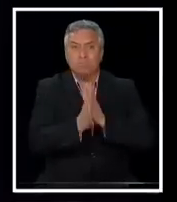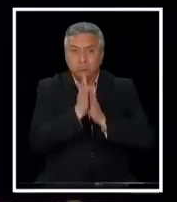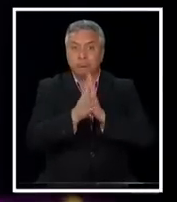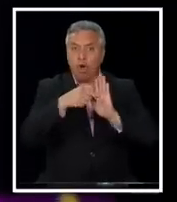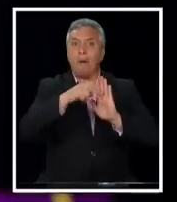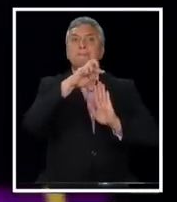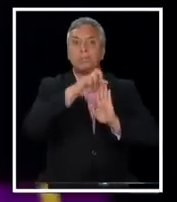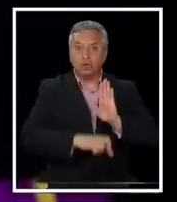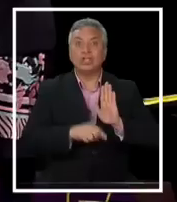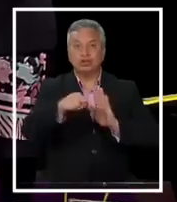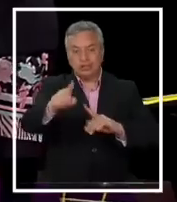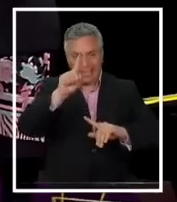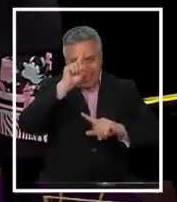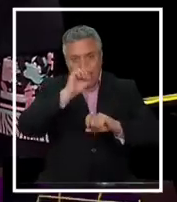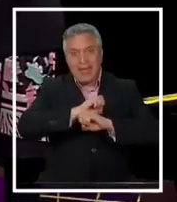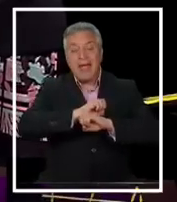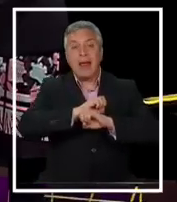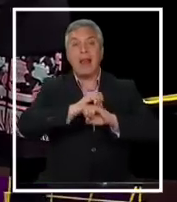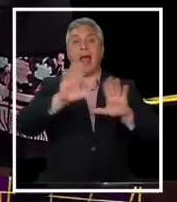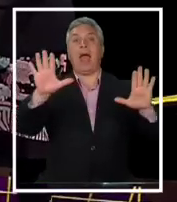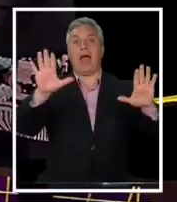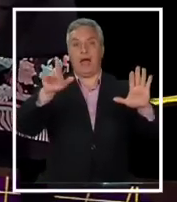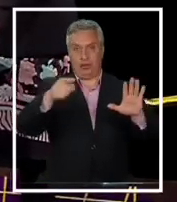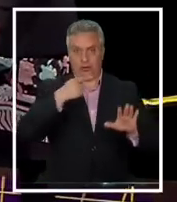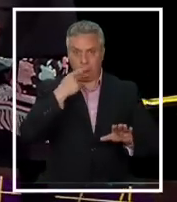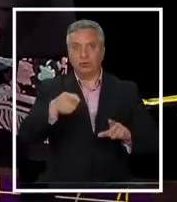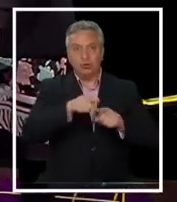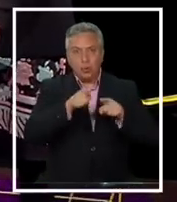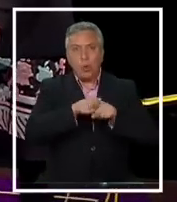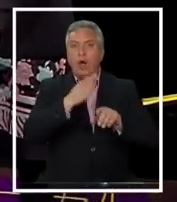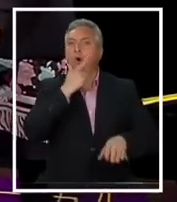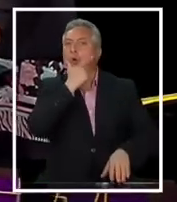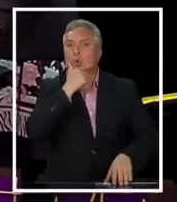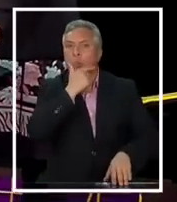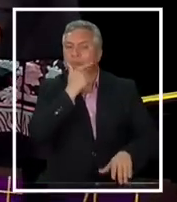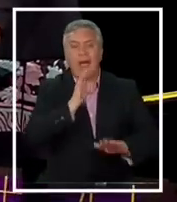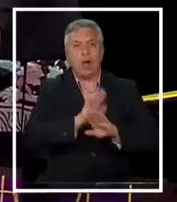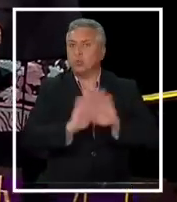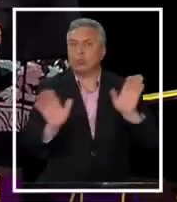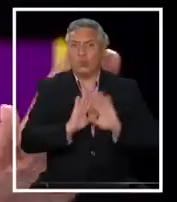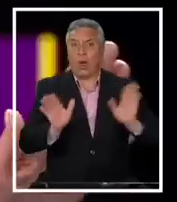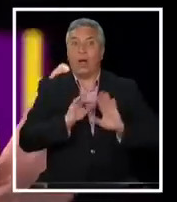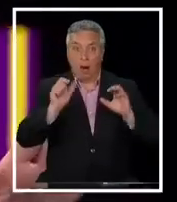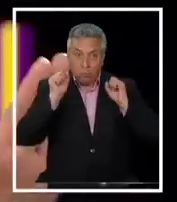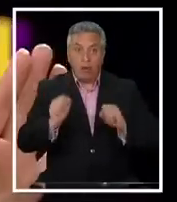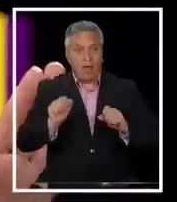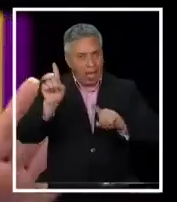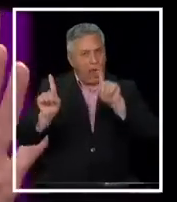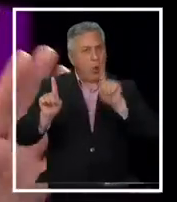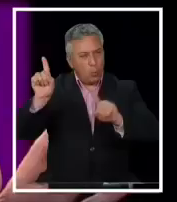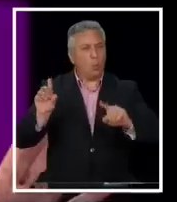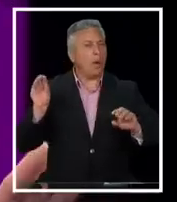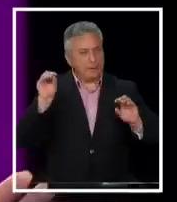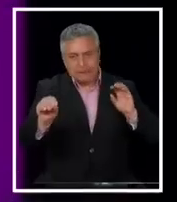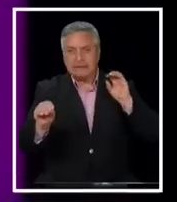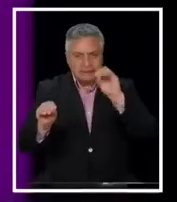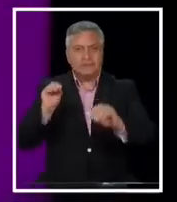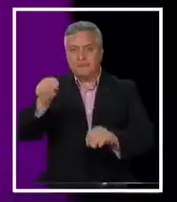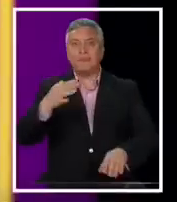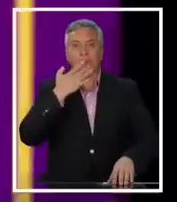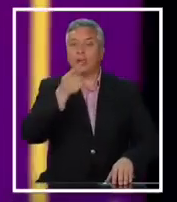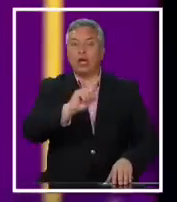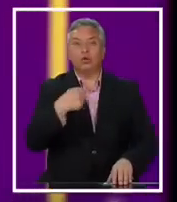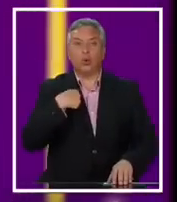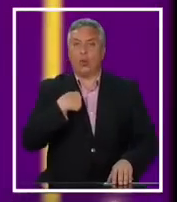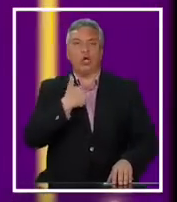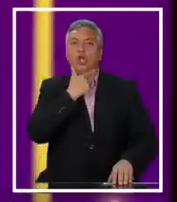proyecto para que eso quede claro y quede despejada la duda que pueden haber instalado algunos, obvio, que instalan algunos de que no